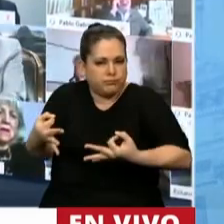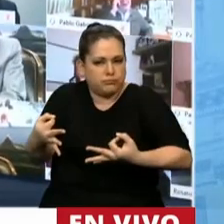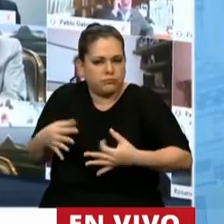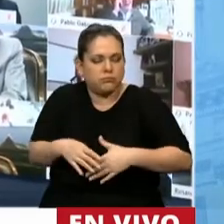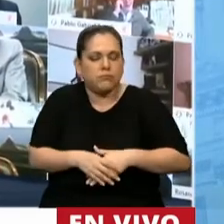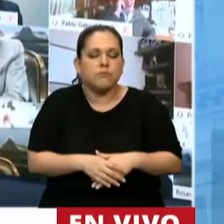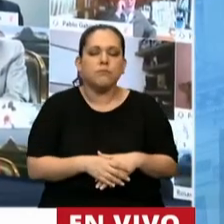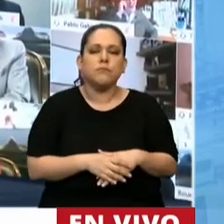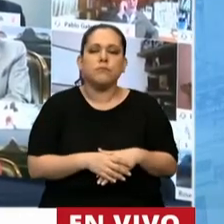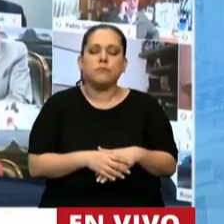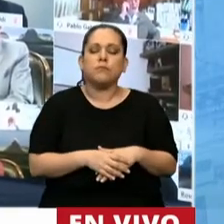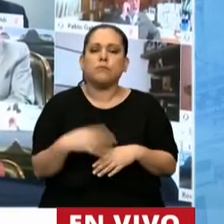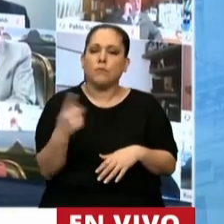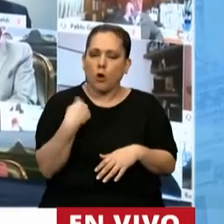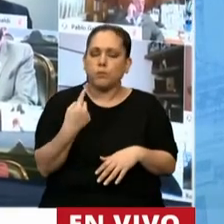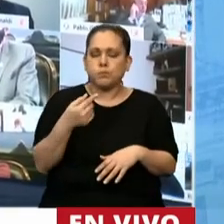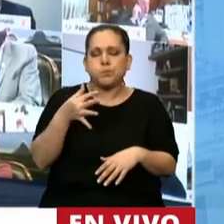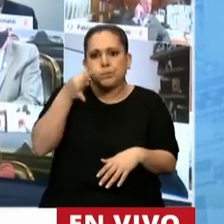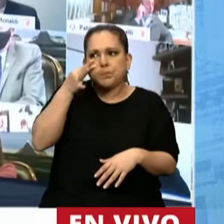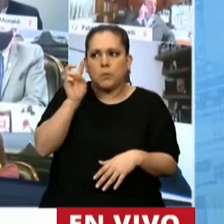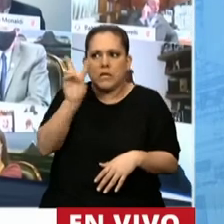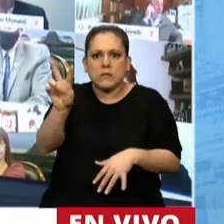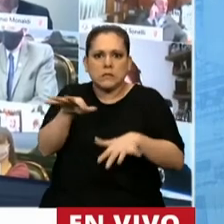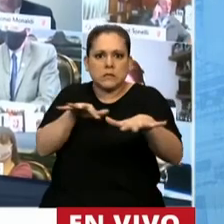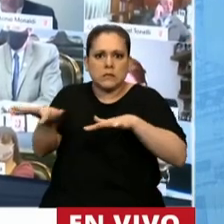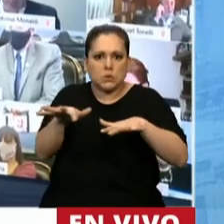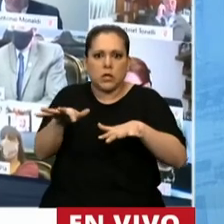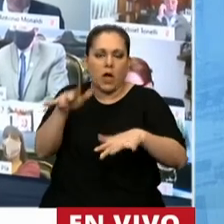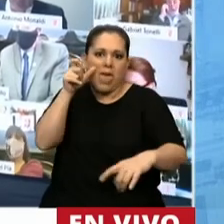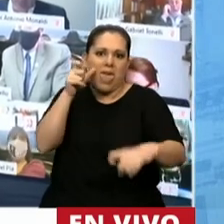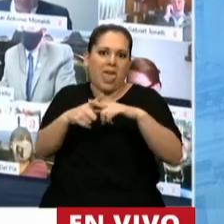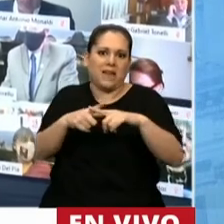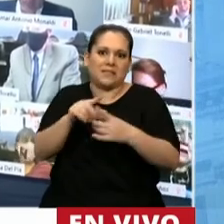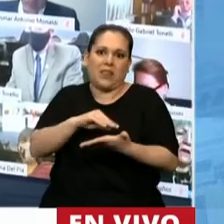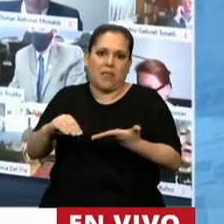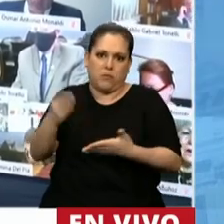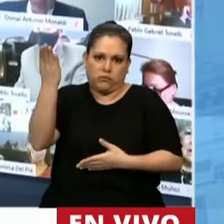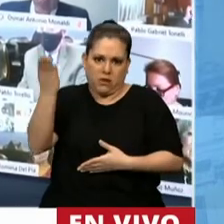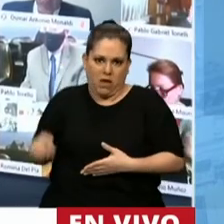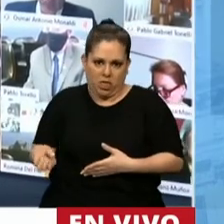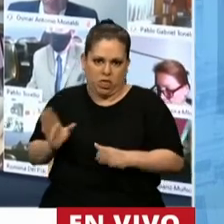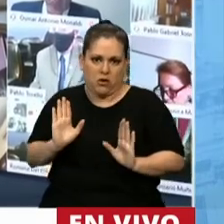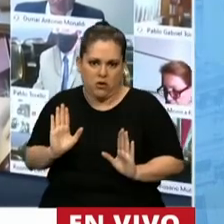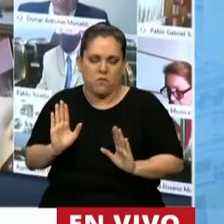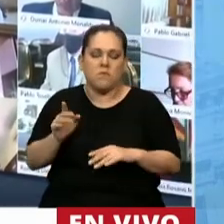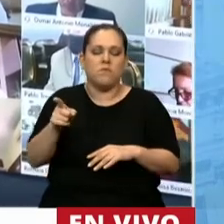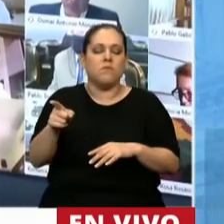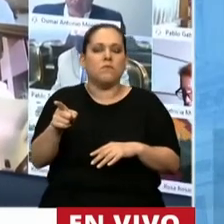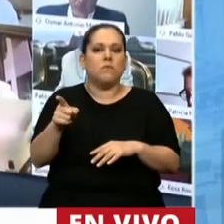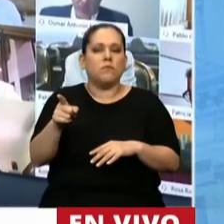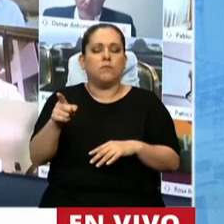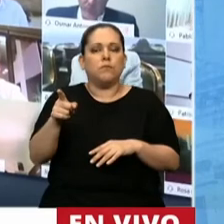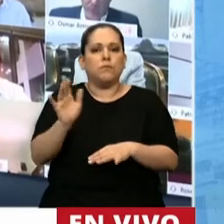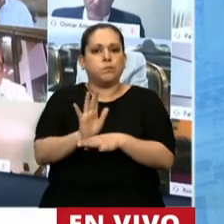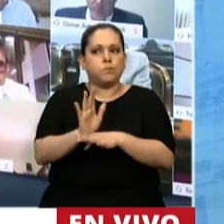Hablamos de haber estado en presencia de un acto indigno, un exdiputado contrario al decoro y al respeto a la